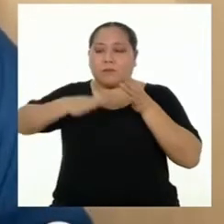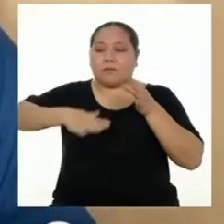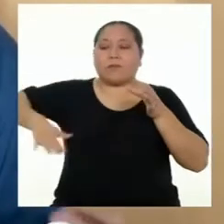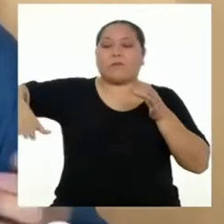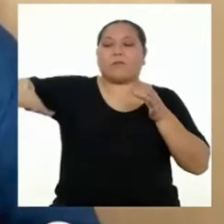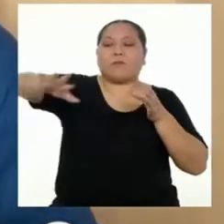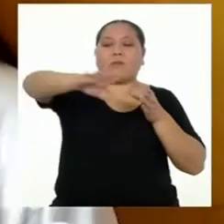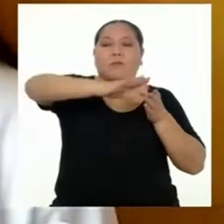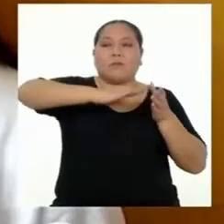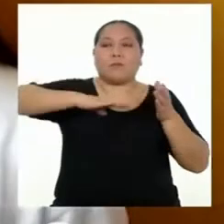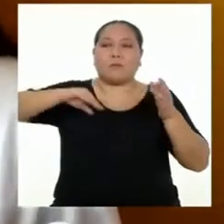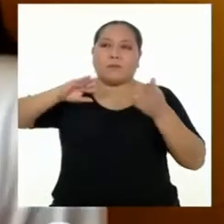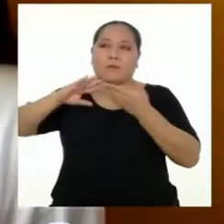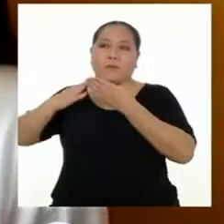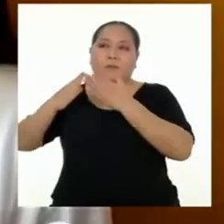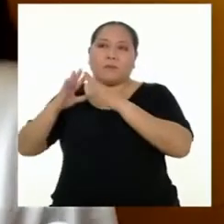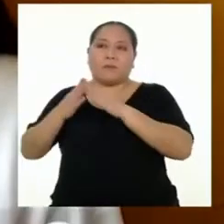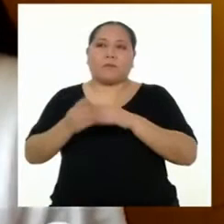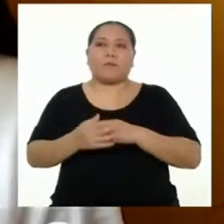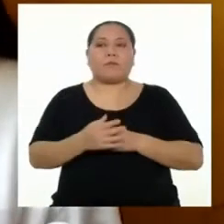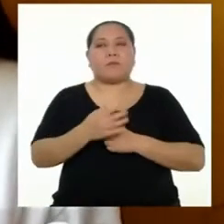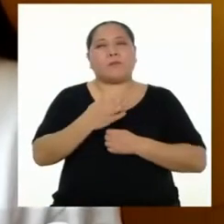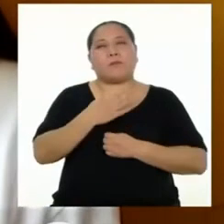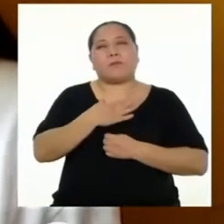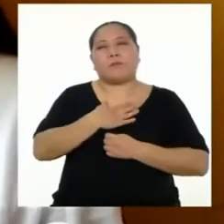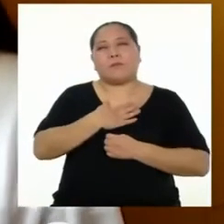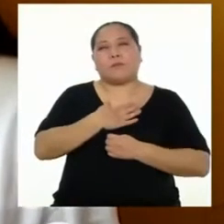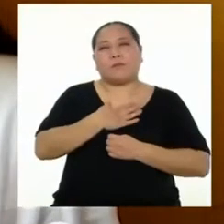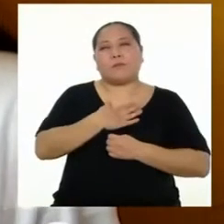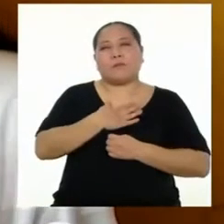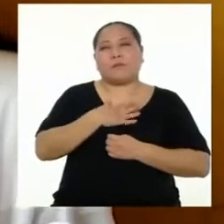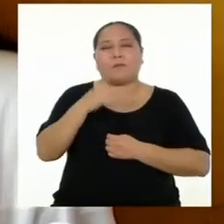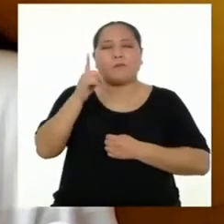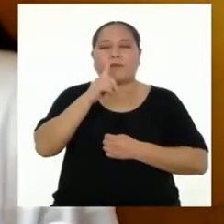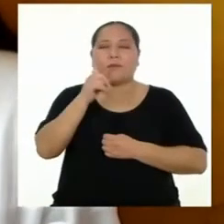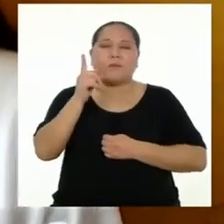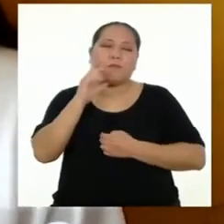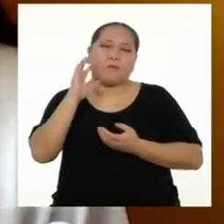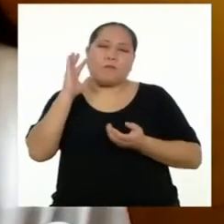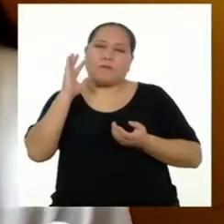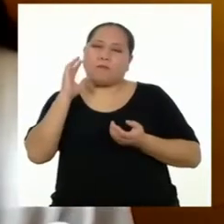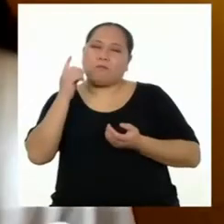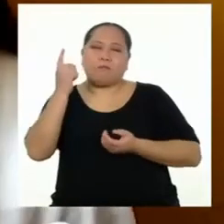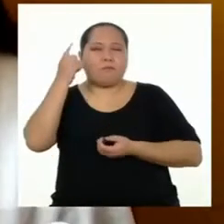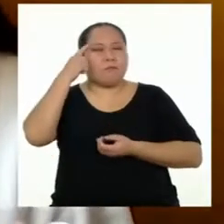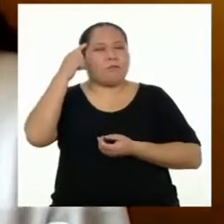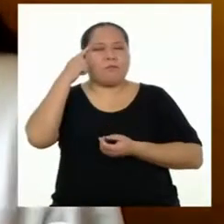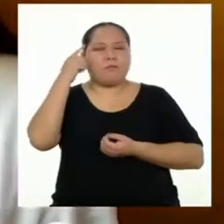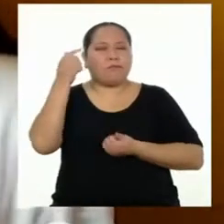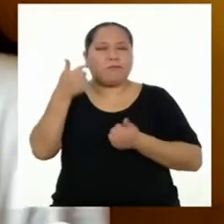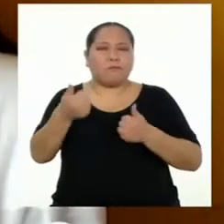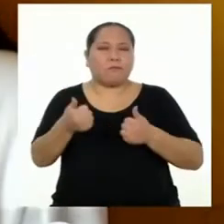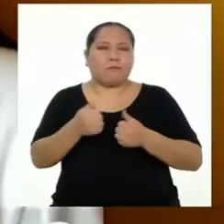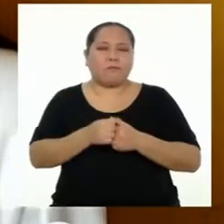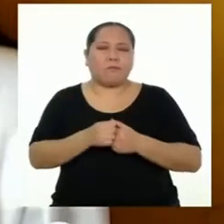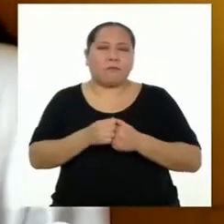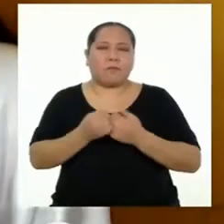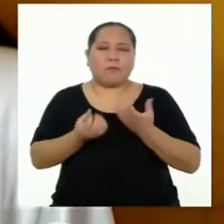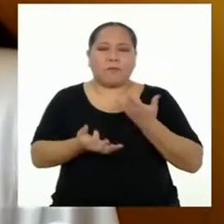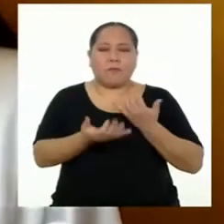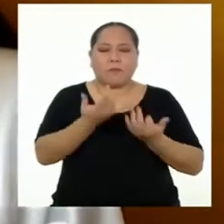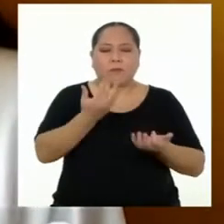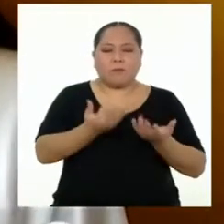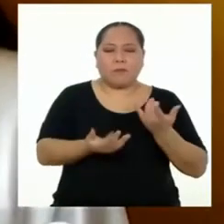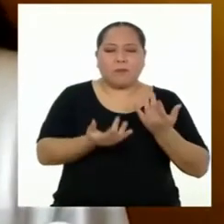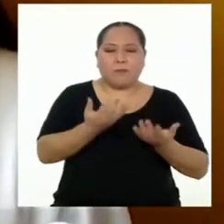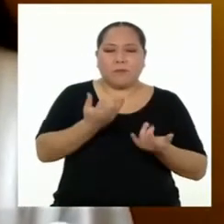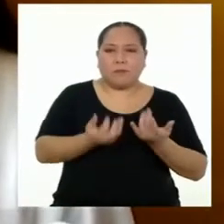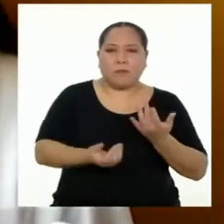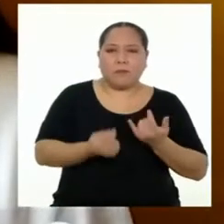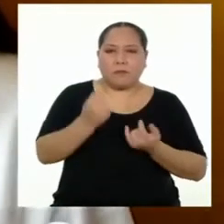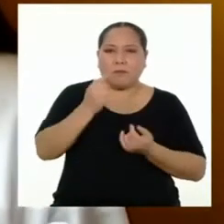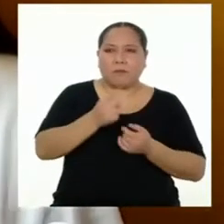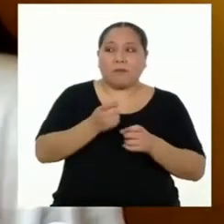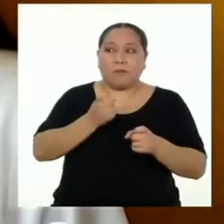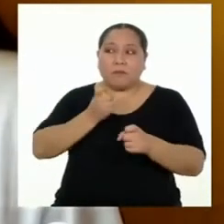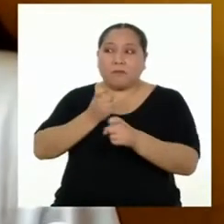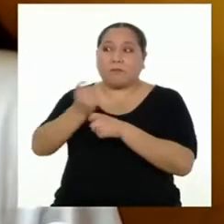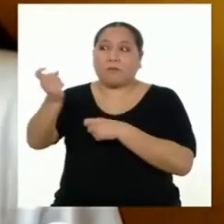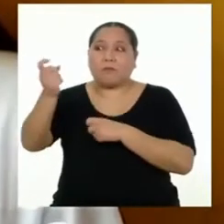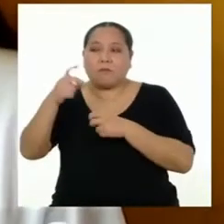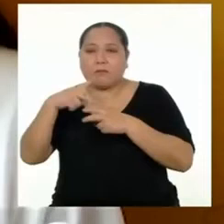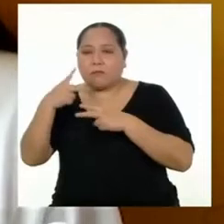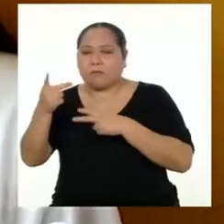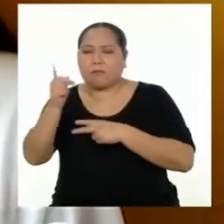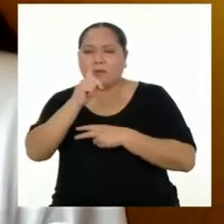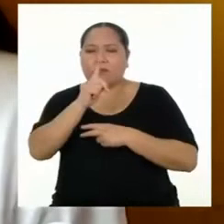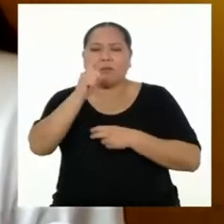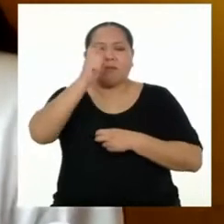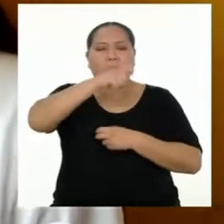misma comunidad. A mí no me parece que queme la basura para contradecir o perjudicar a los otros vecinos. Me parece que hay